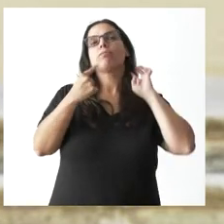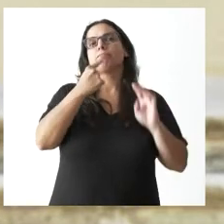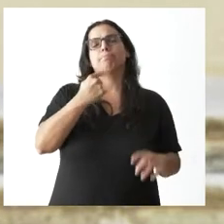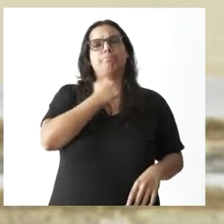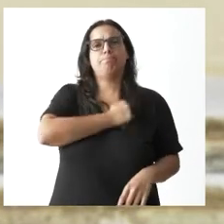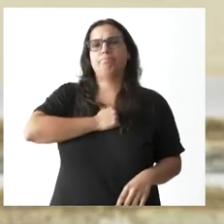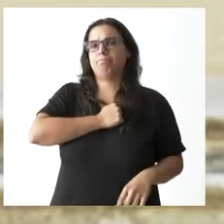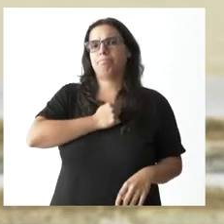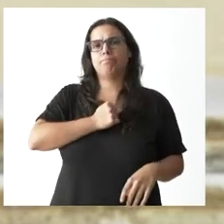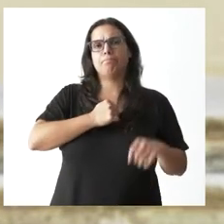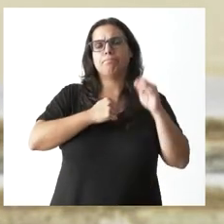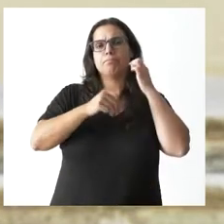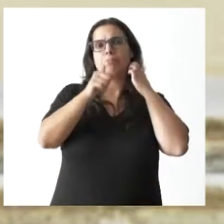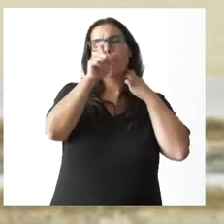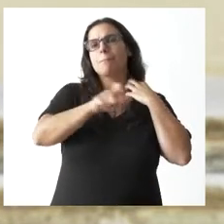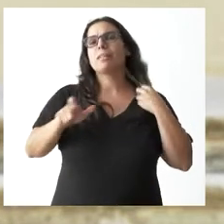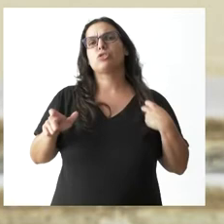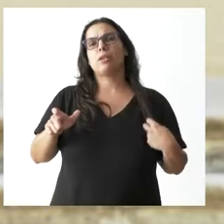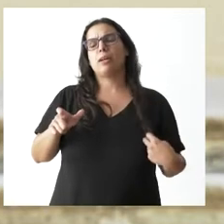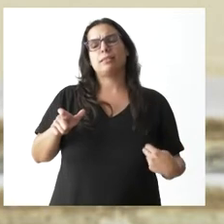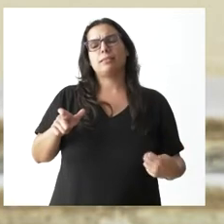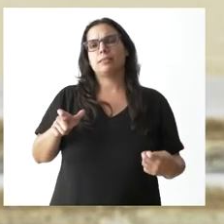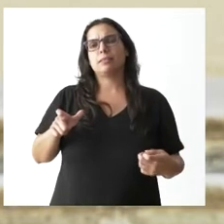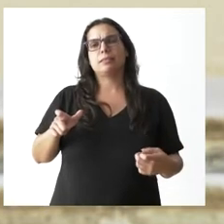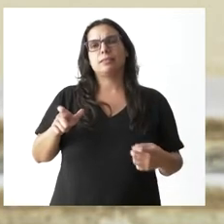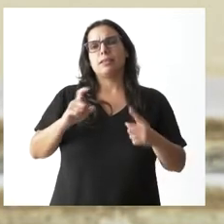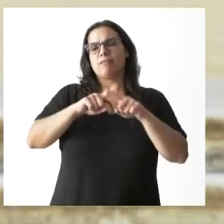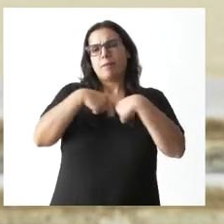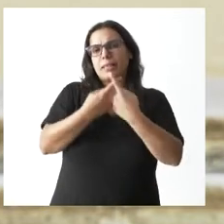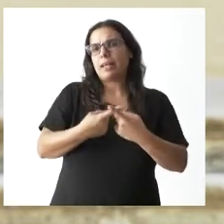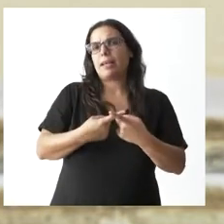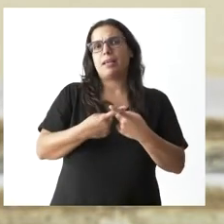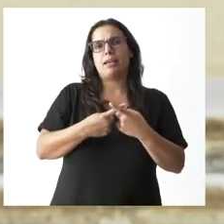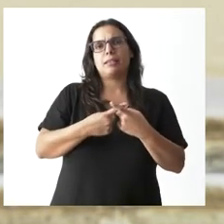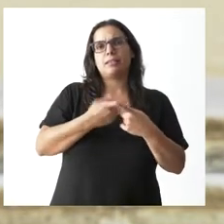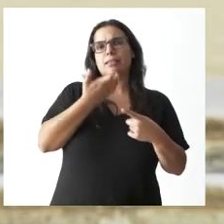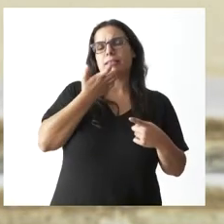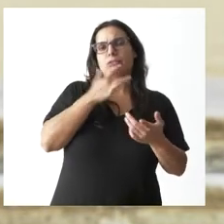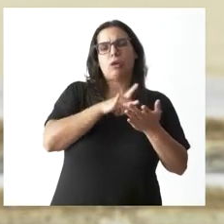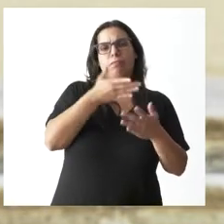los familiares de las personas que han fallecido,